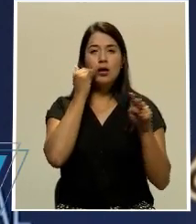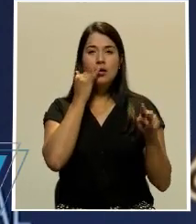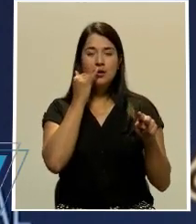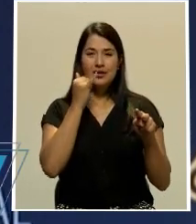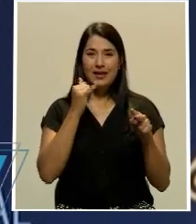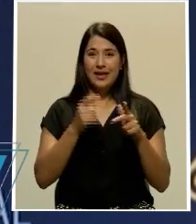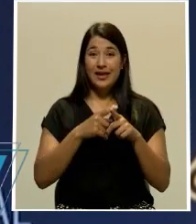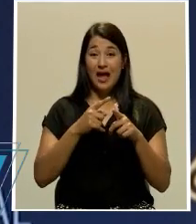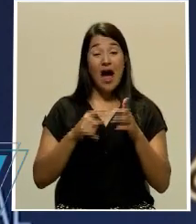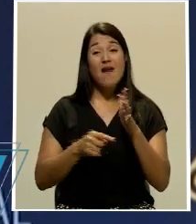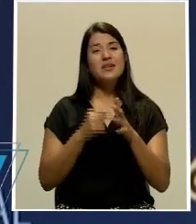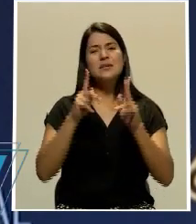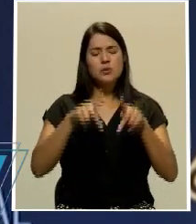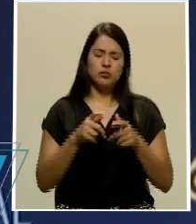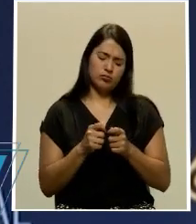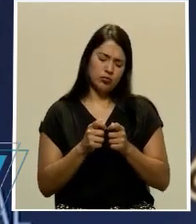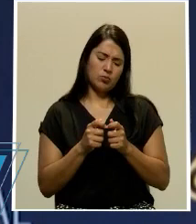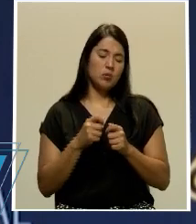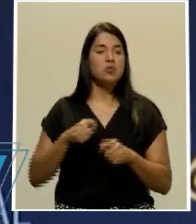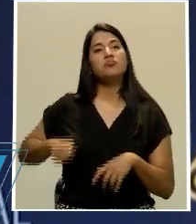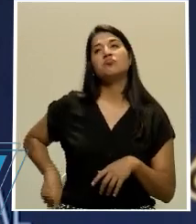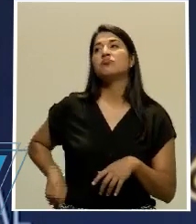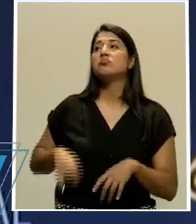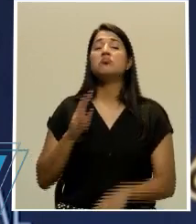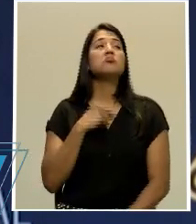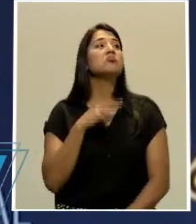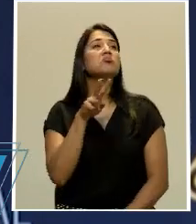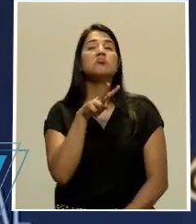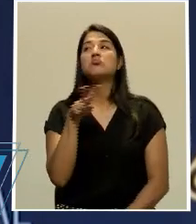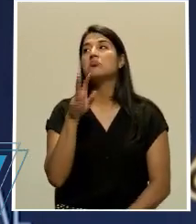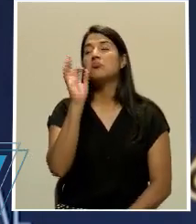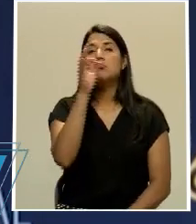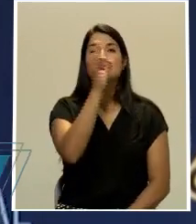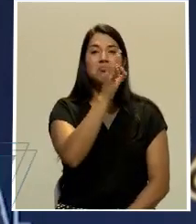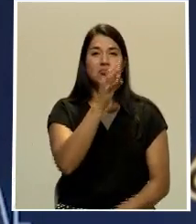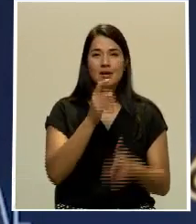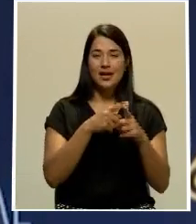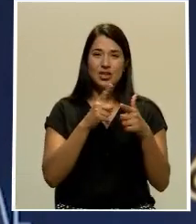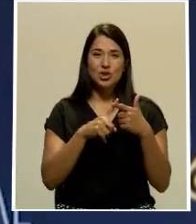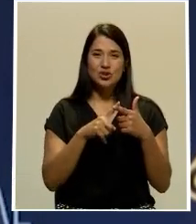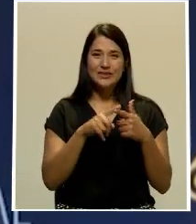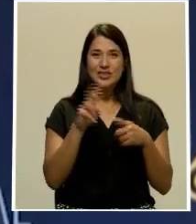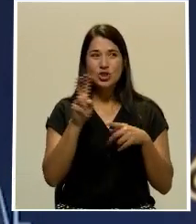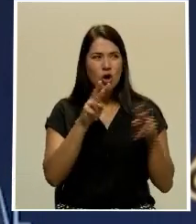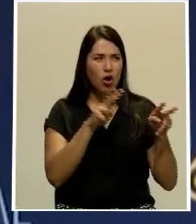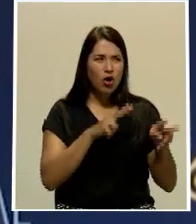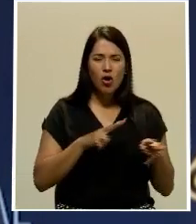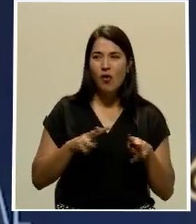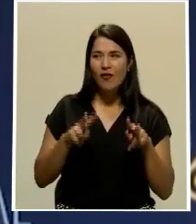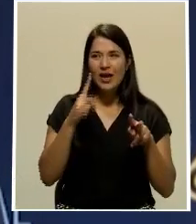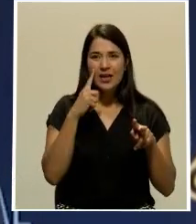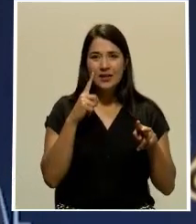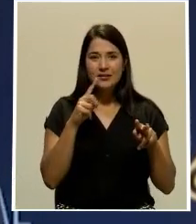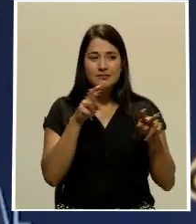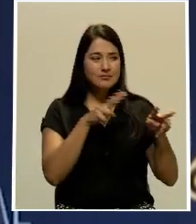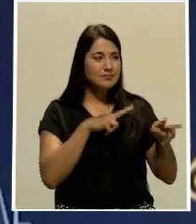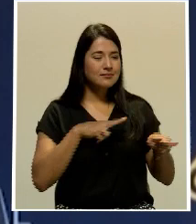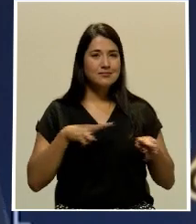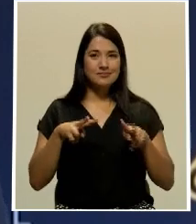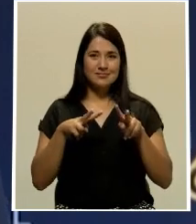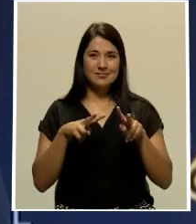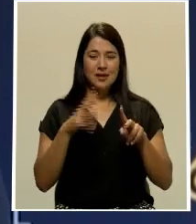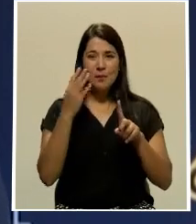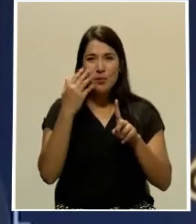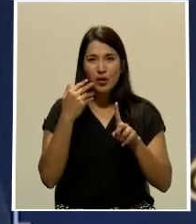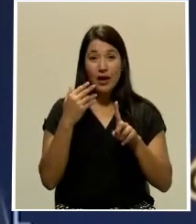están alrededor en su entorno, ¿verdad? Lo que nos está afectando. ¿Por qué? Porque esas personas que están alrededor lo que están haciendo